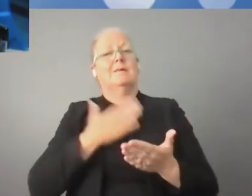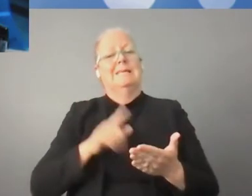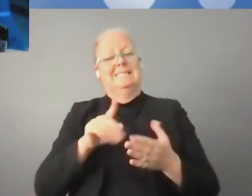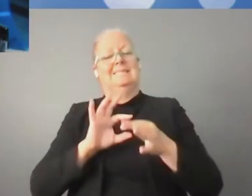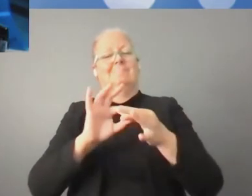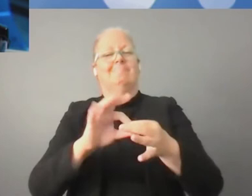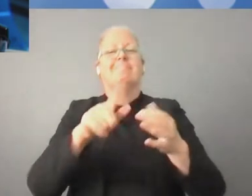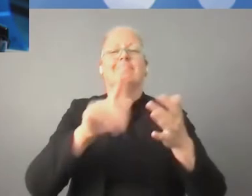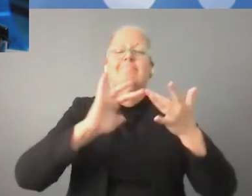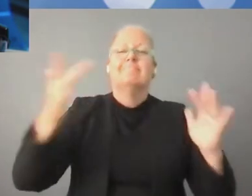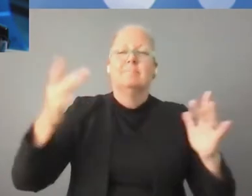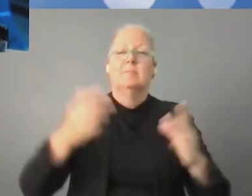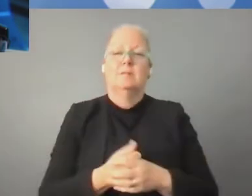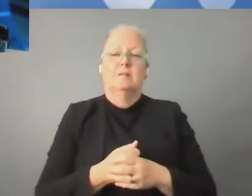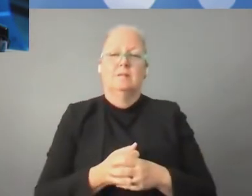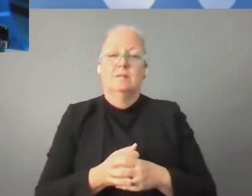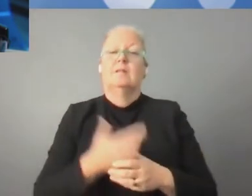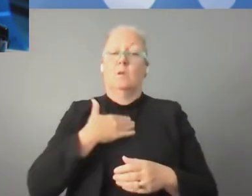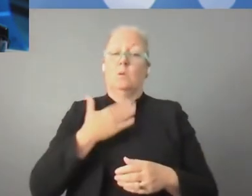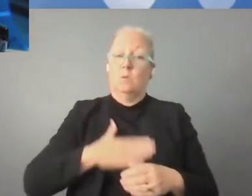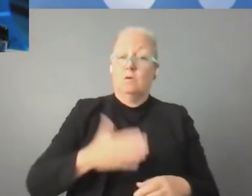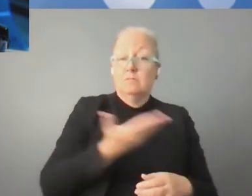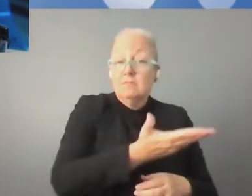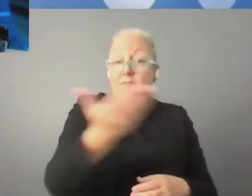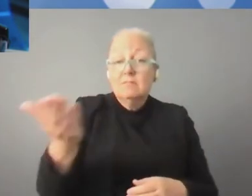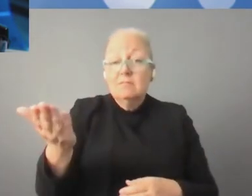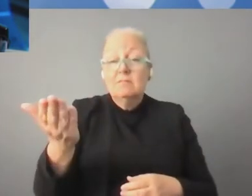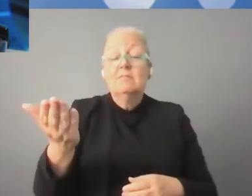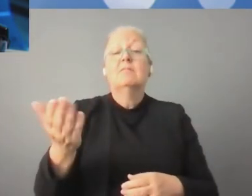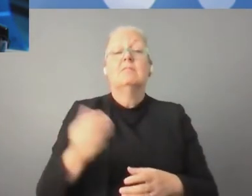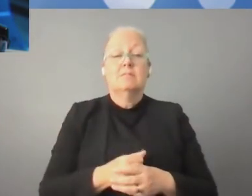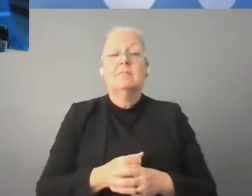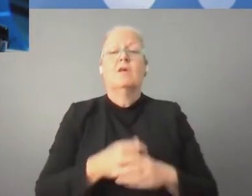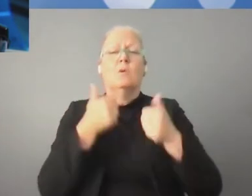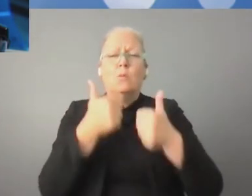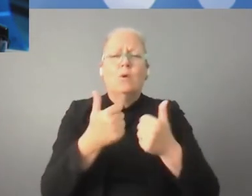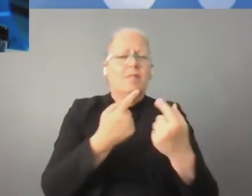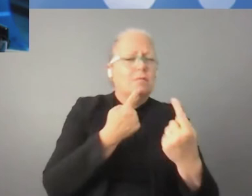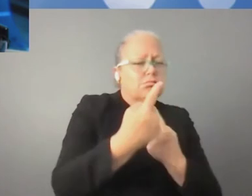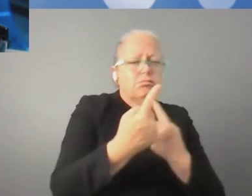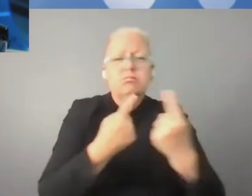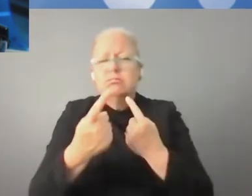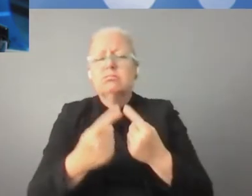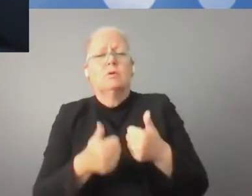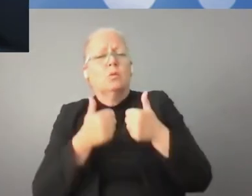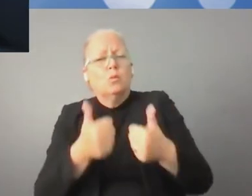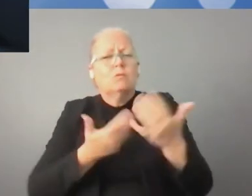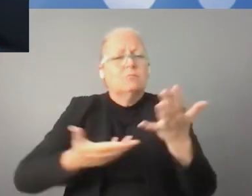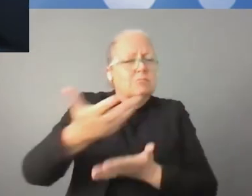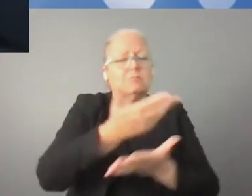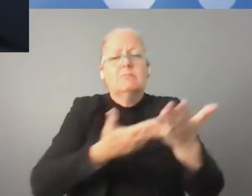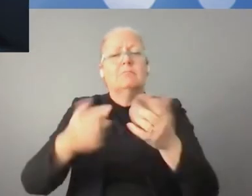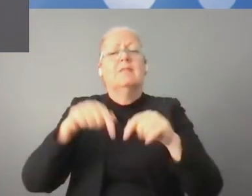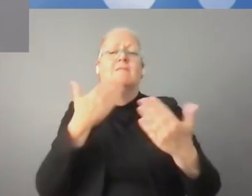aspecto muy práctico que ayudará a aumentar la confianza y la seguridad del uso de Internet.